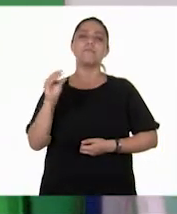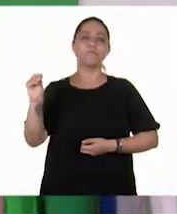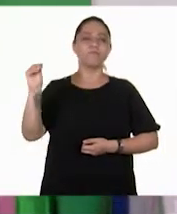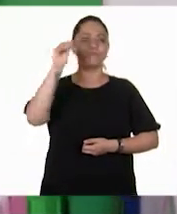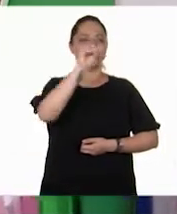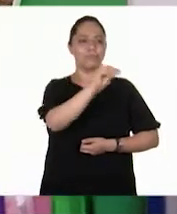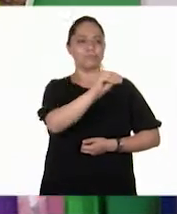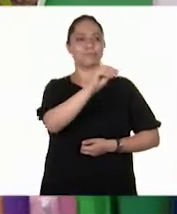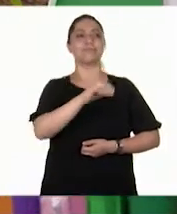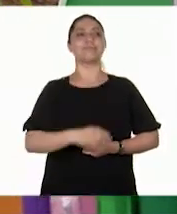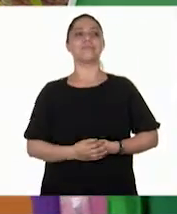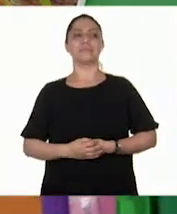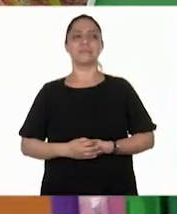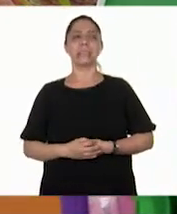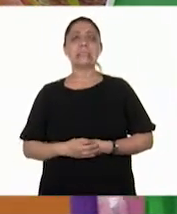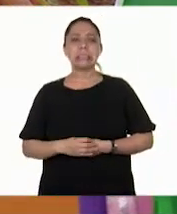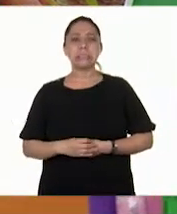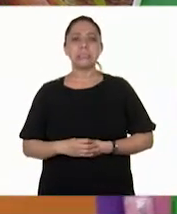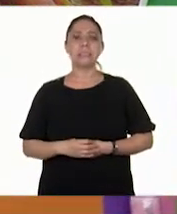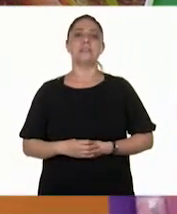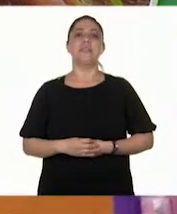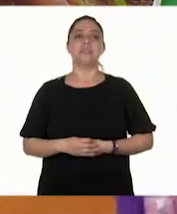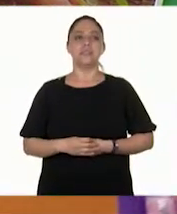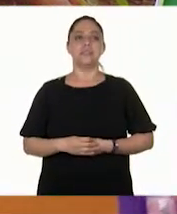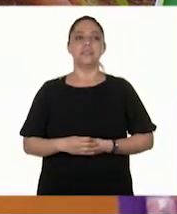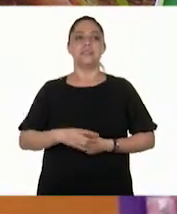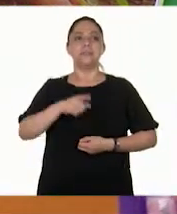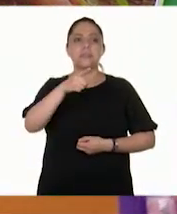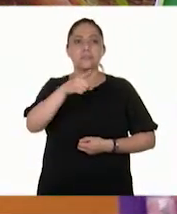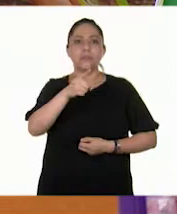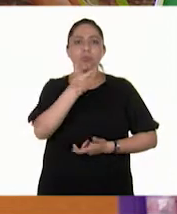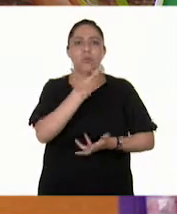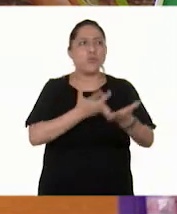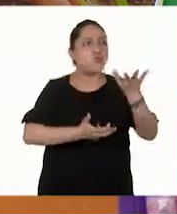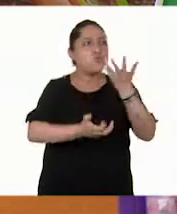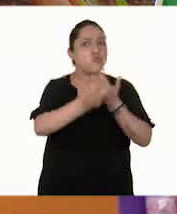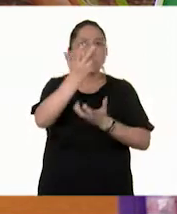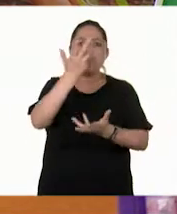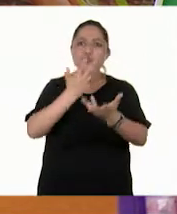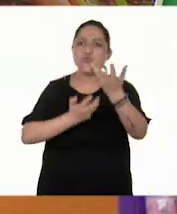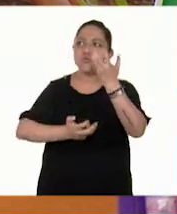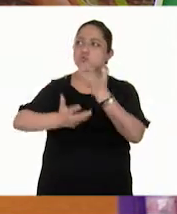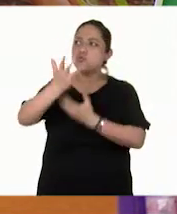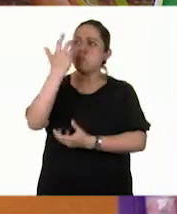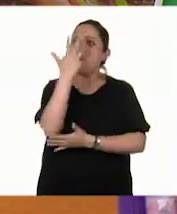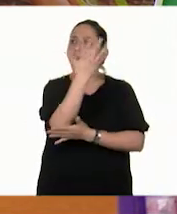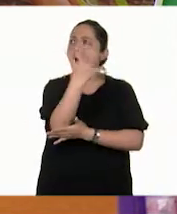No. Esta es la casilla del incendio forestal.